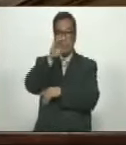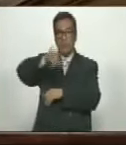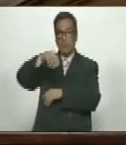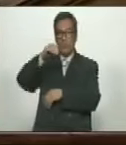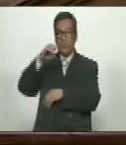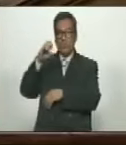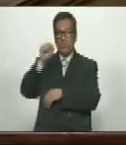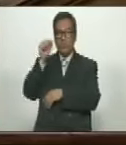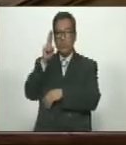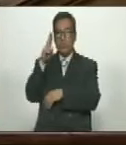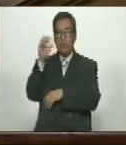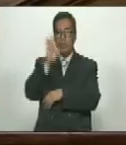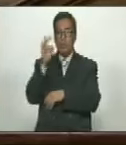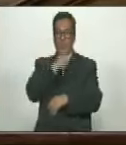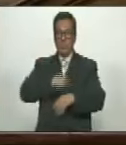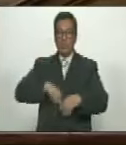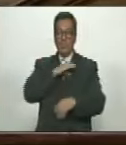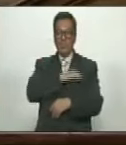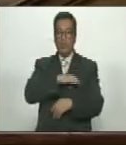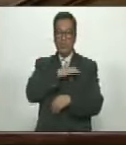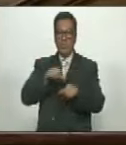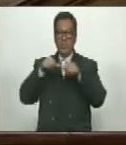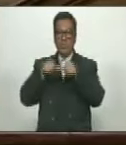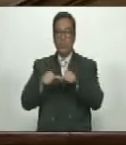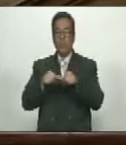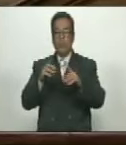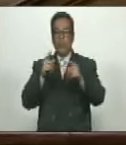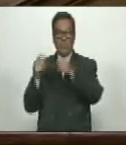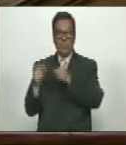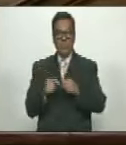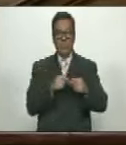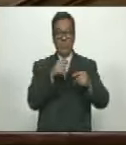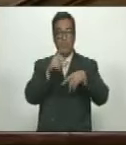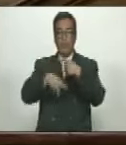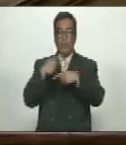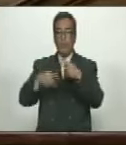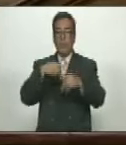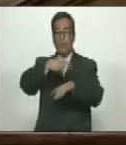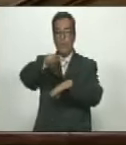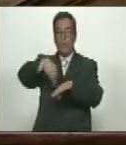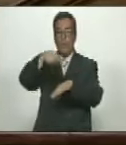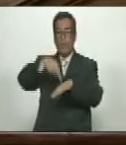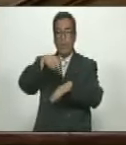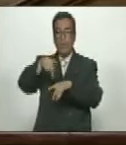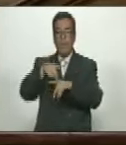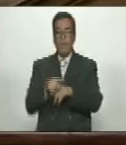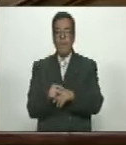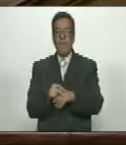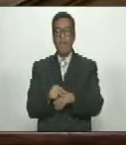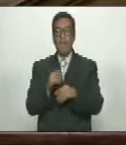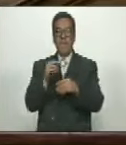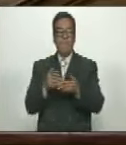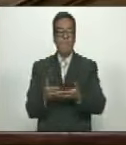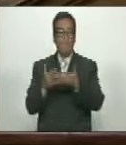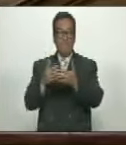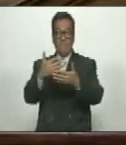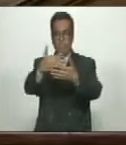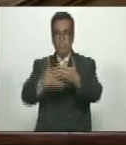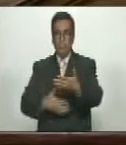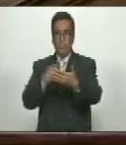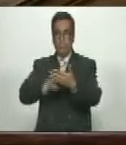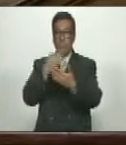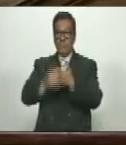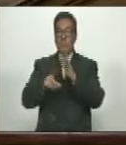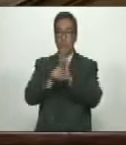Jesús Faría Tortosa, presidente de la Comisión Permanente de Economía, Finanzas y Desarrollo Nacional, mediante la cual remite el informe el